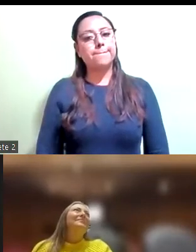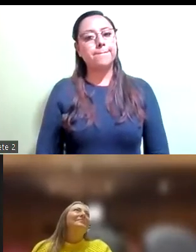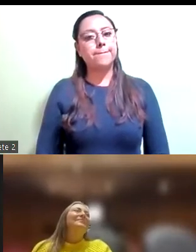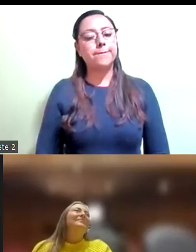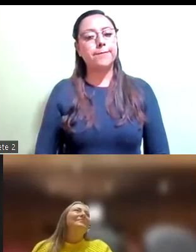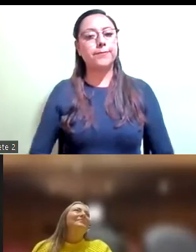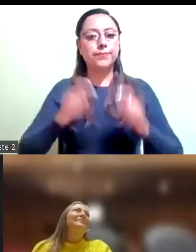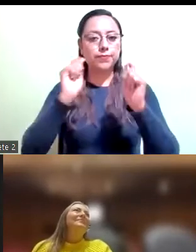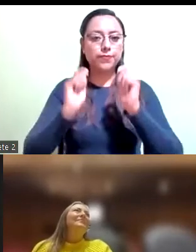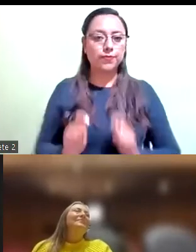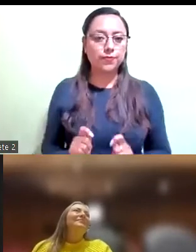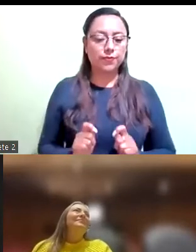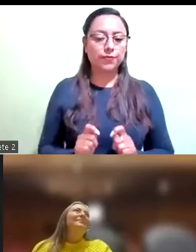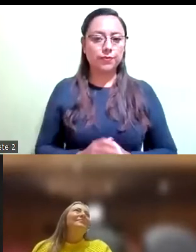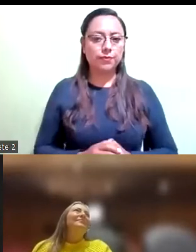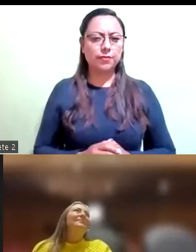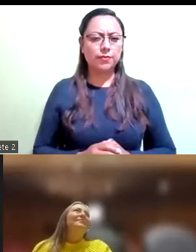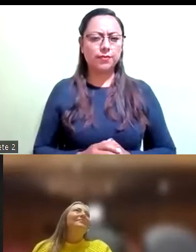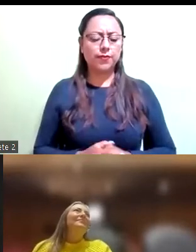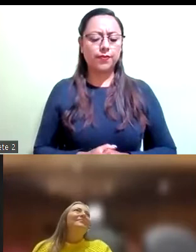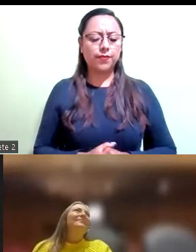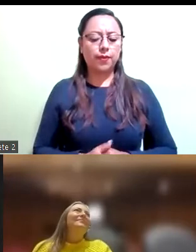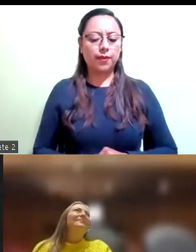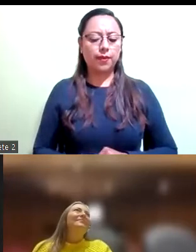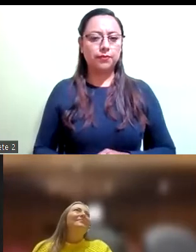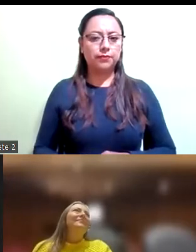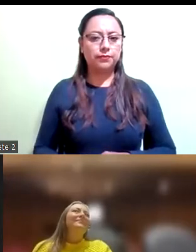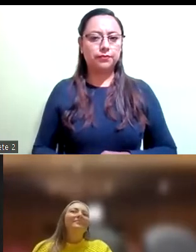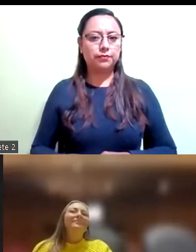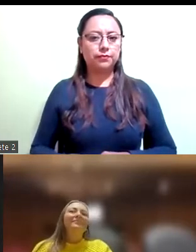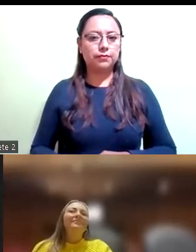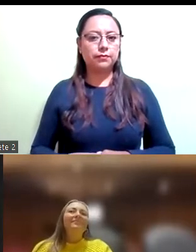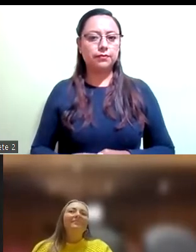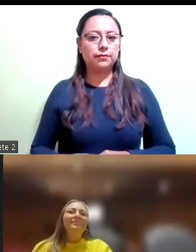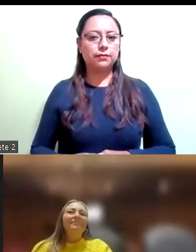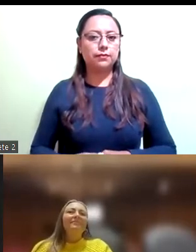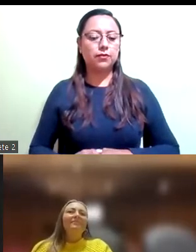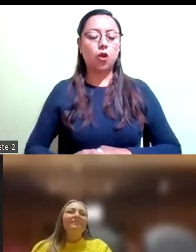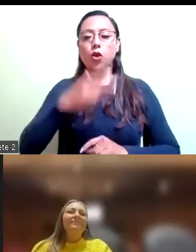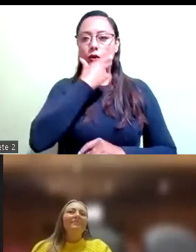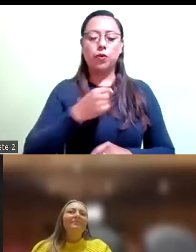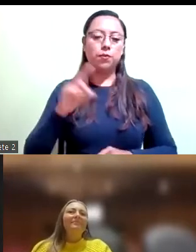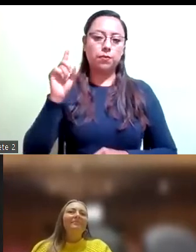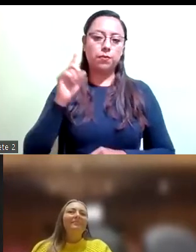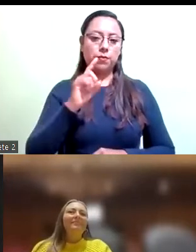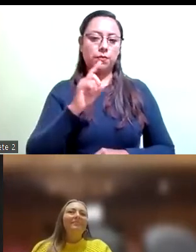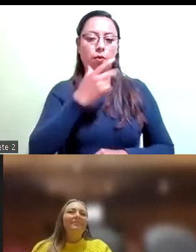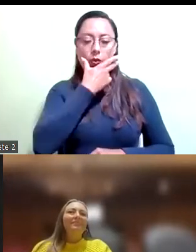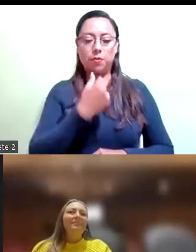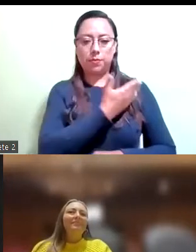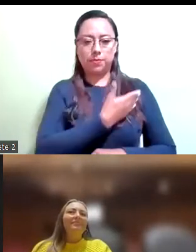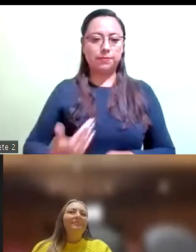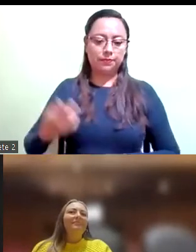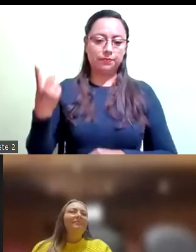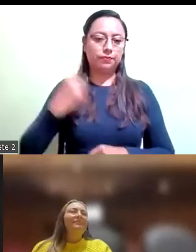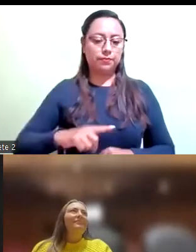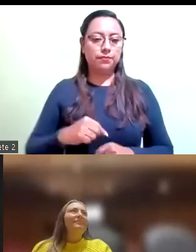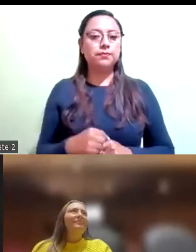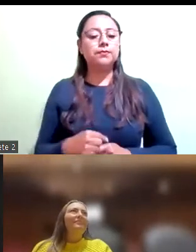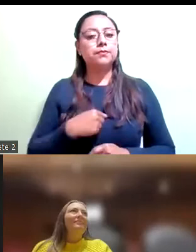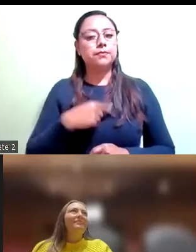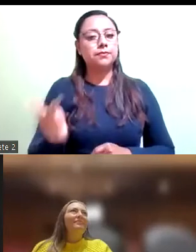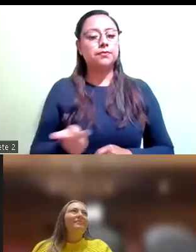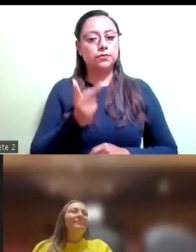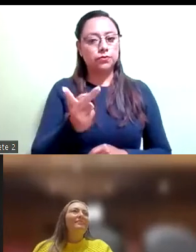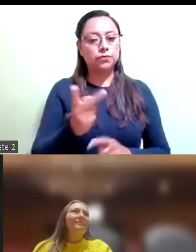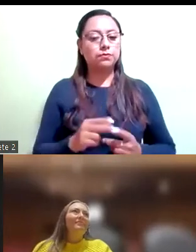Por instrucciones de la presidencia, quienes estén por la afirmativa